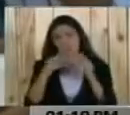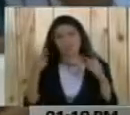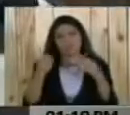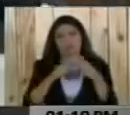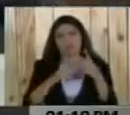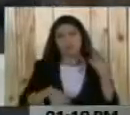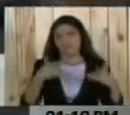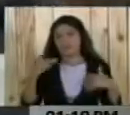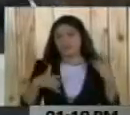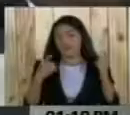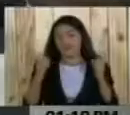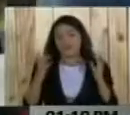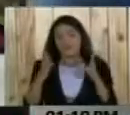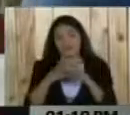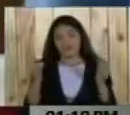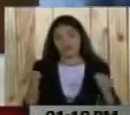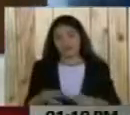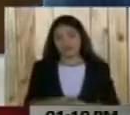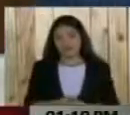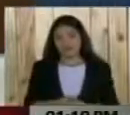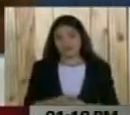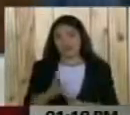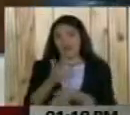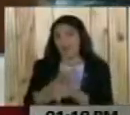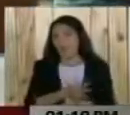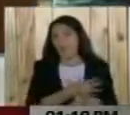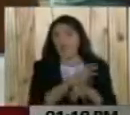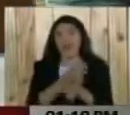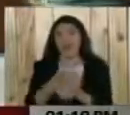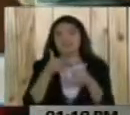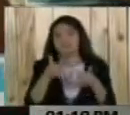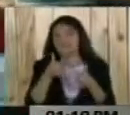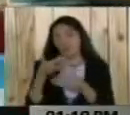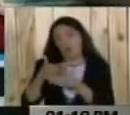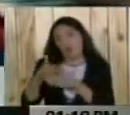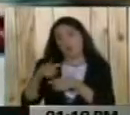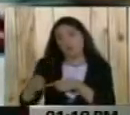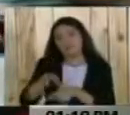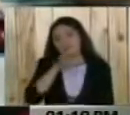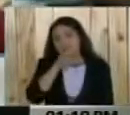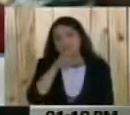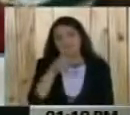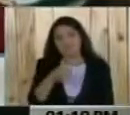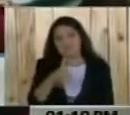actividades sorpresas. Todo es recreativo, es fino compartir con los perritos,